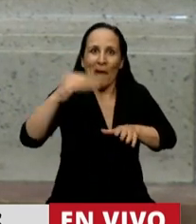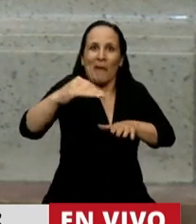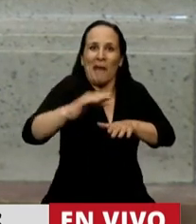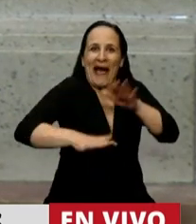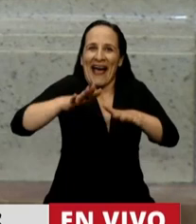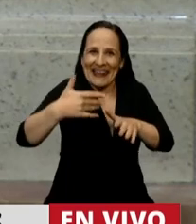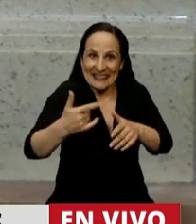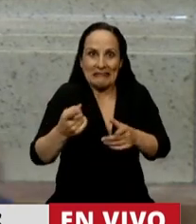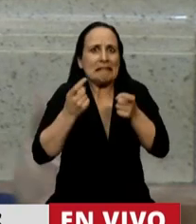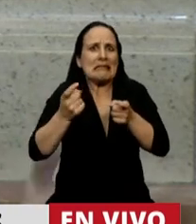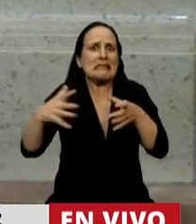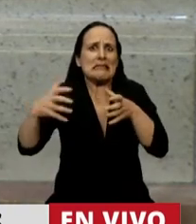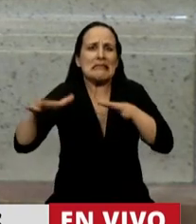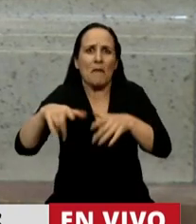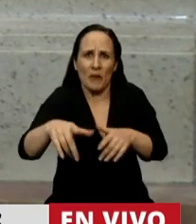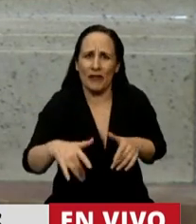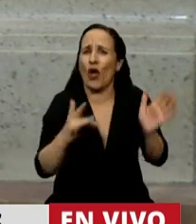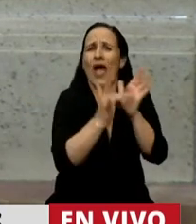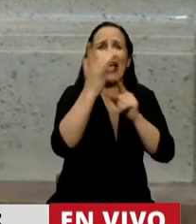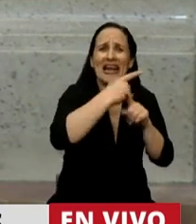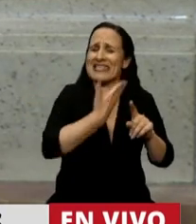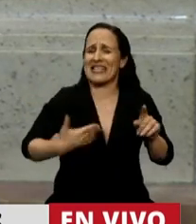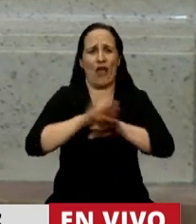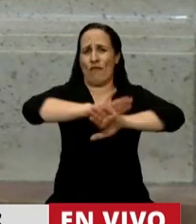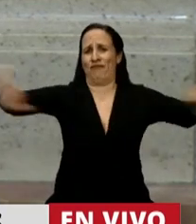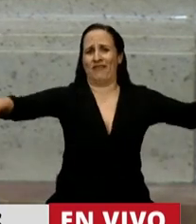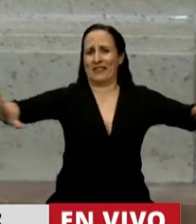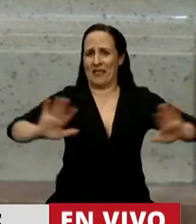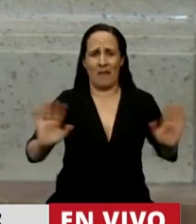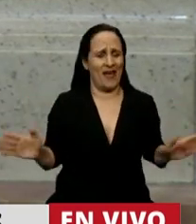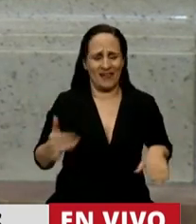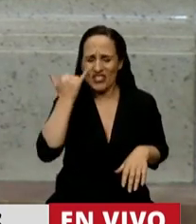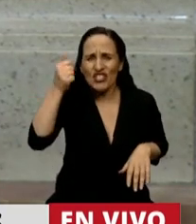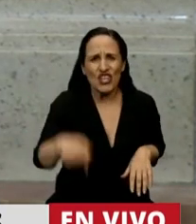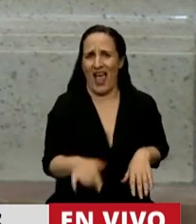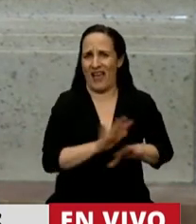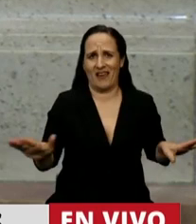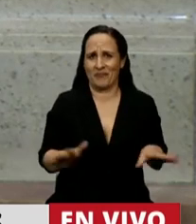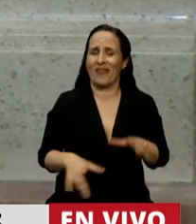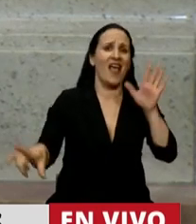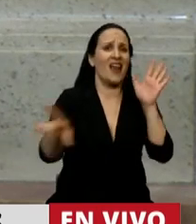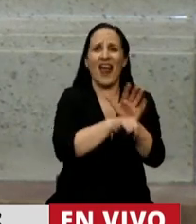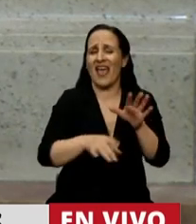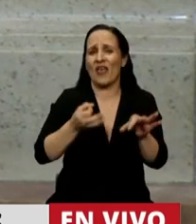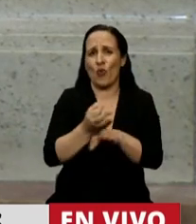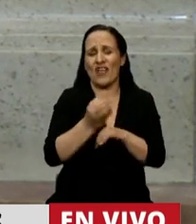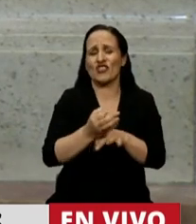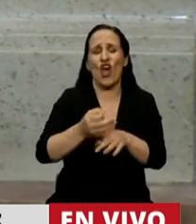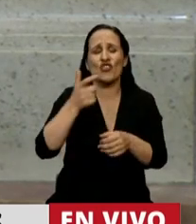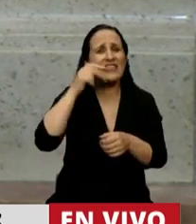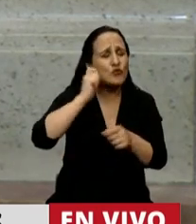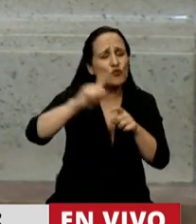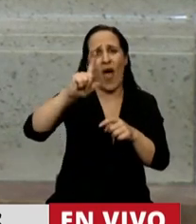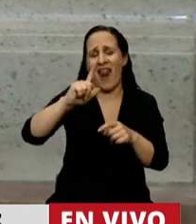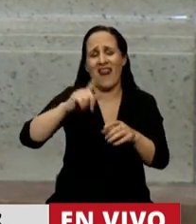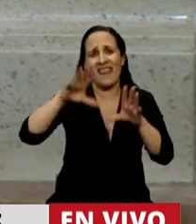mujeres. Que se separe ya la Iglesia del Estado, por ejemplo. Que se aplique la ley de educación sexual integral en todo